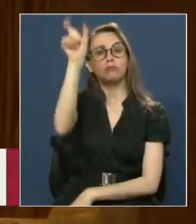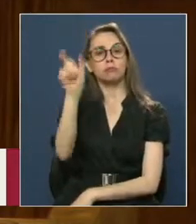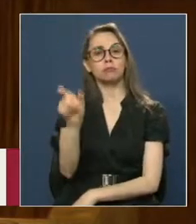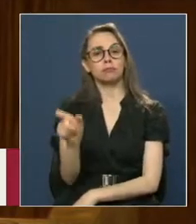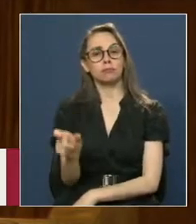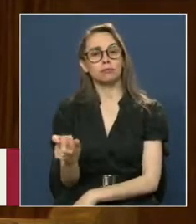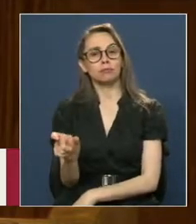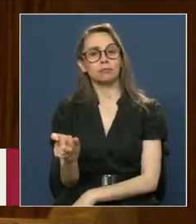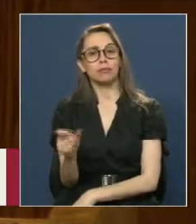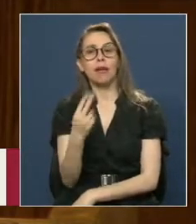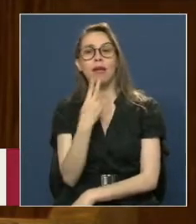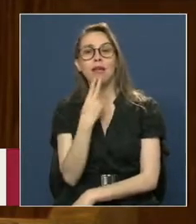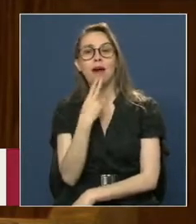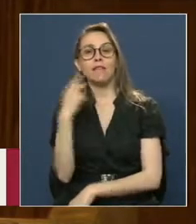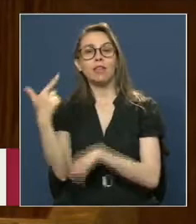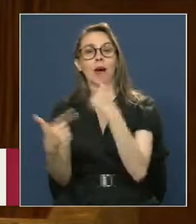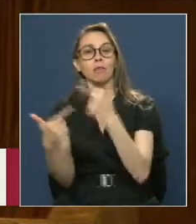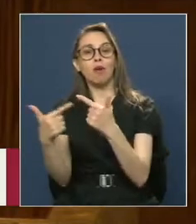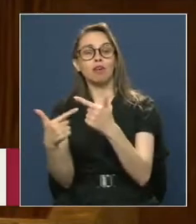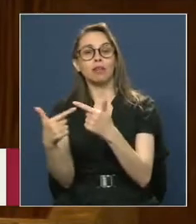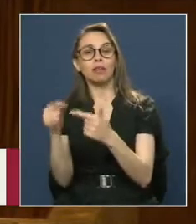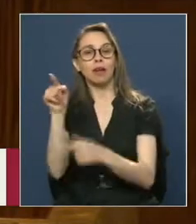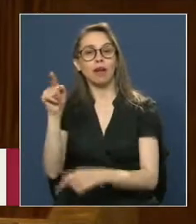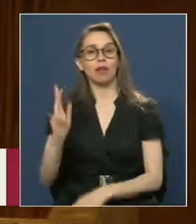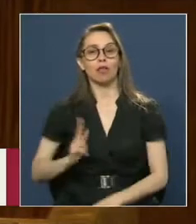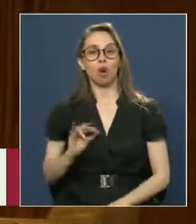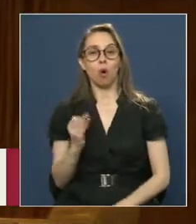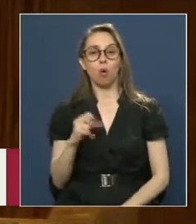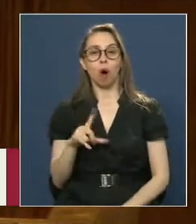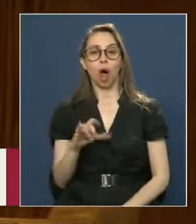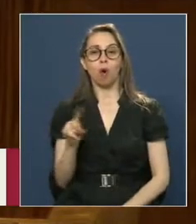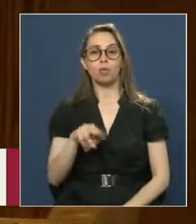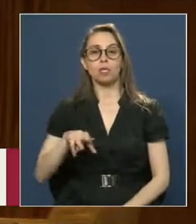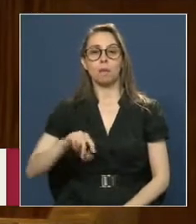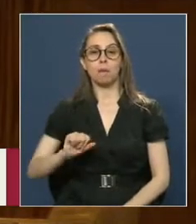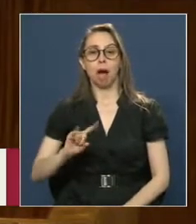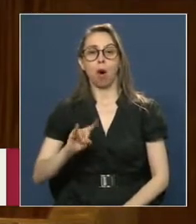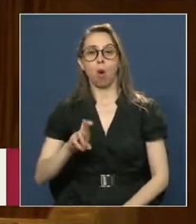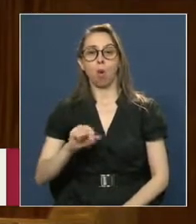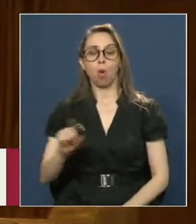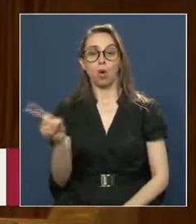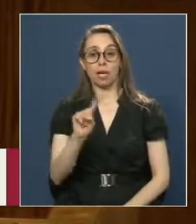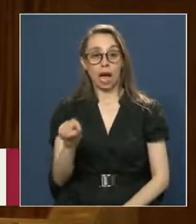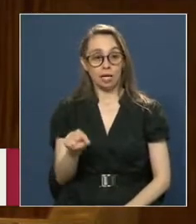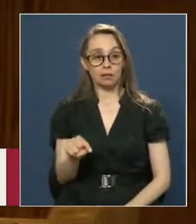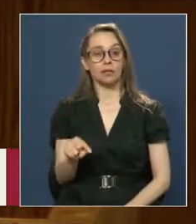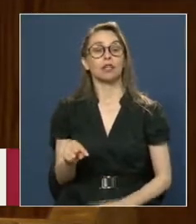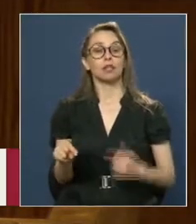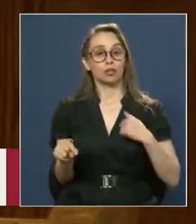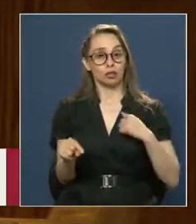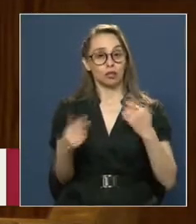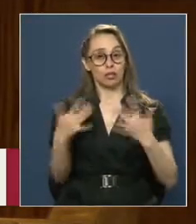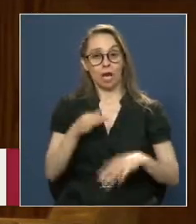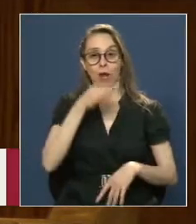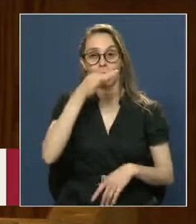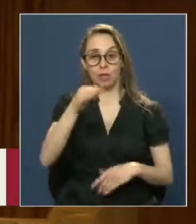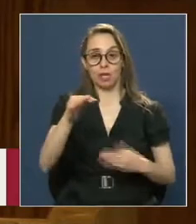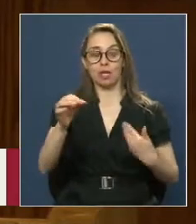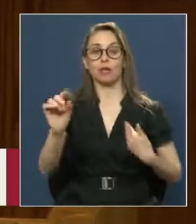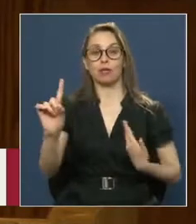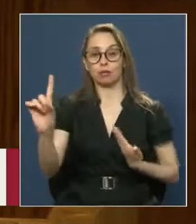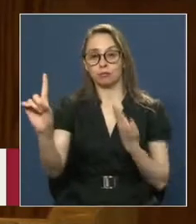De la vida política De don Juan Luis Maura A quien rindo Como ya señalé